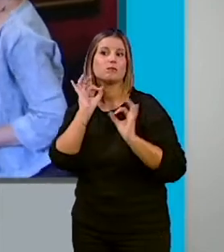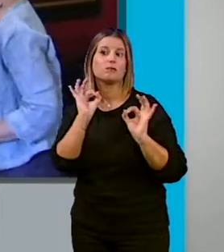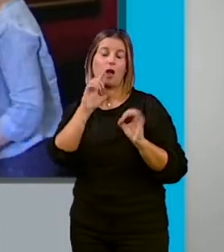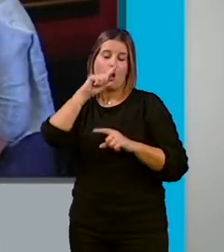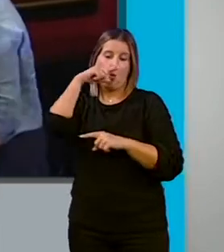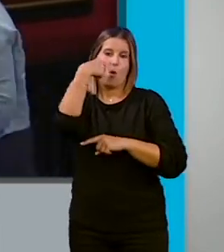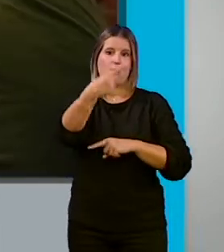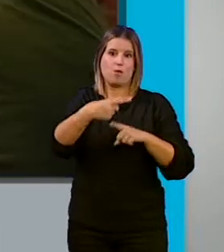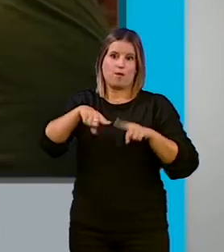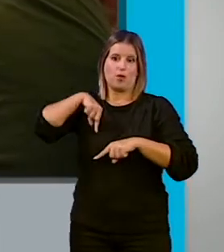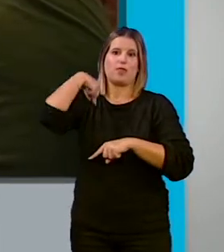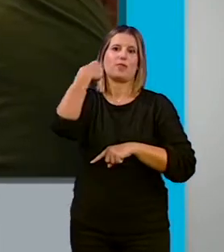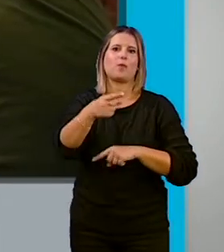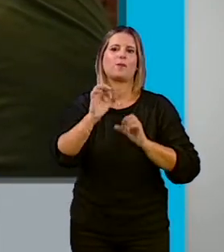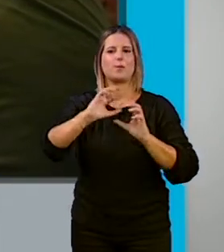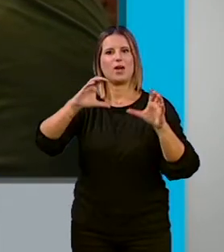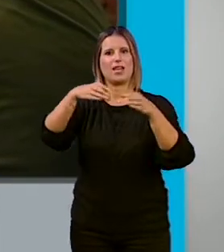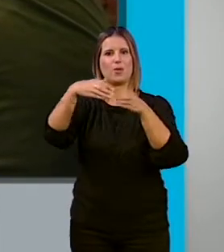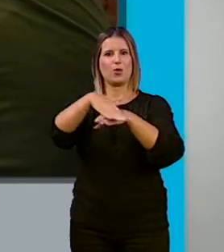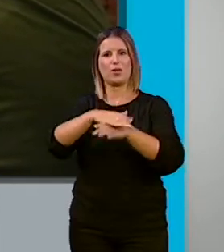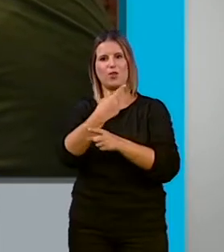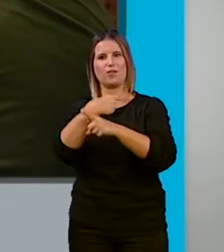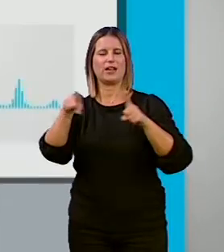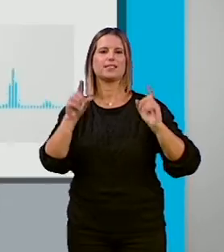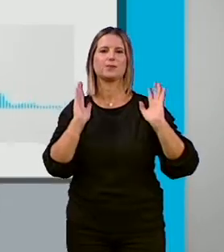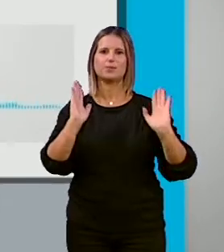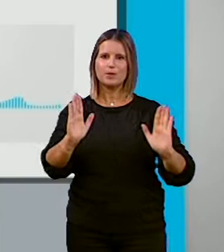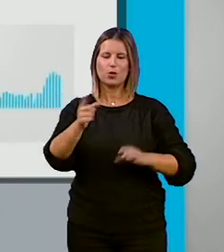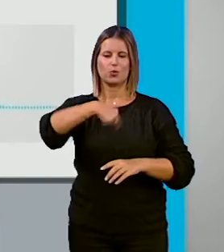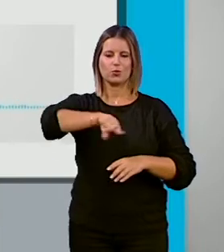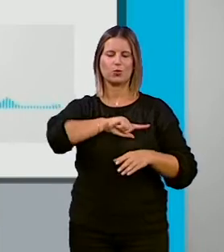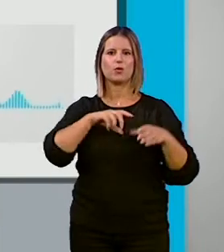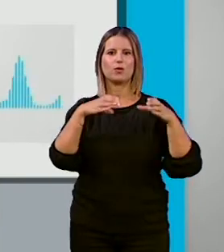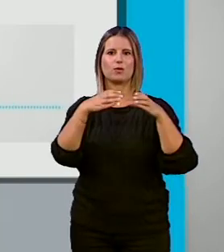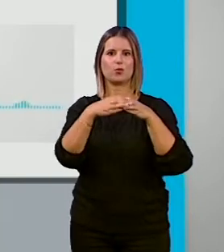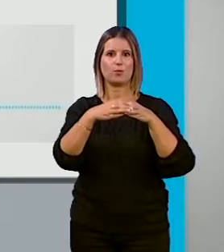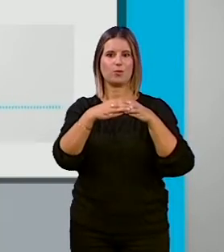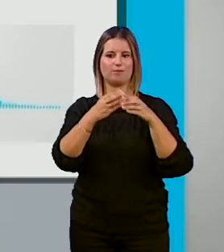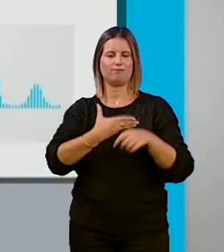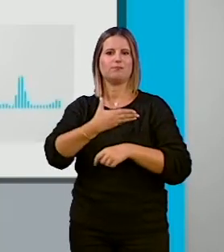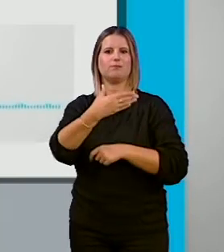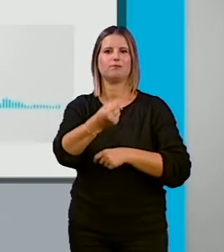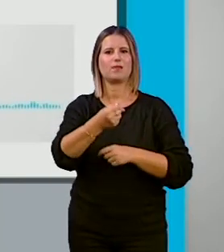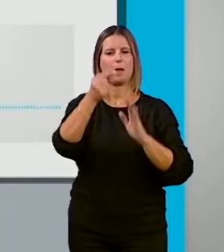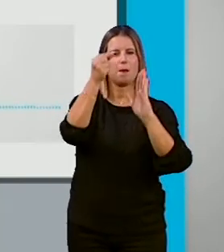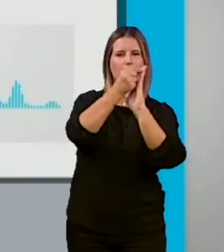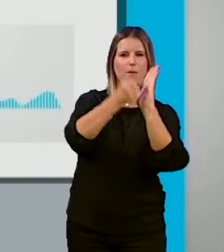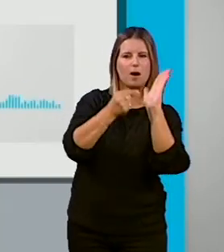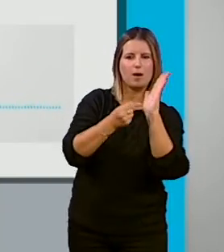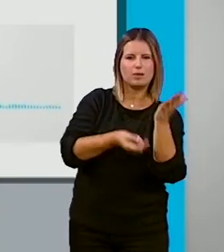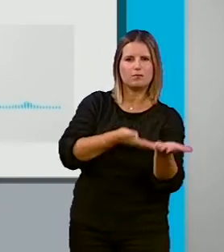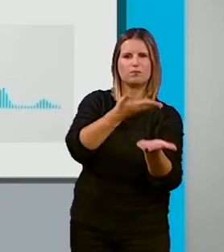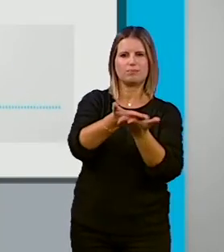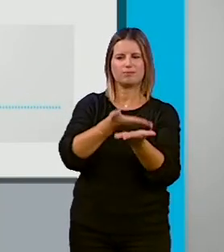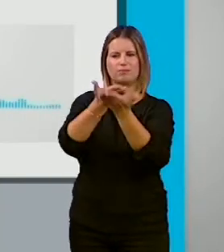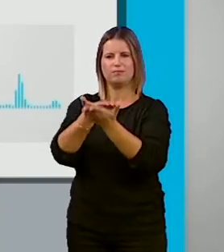después y con otro equipo de gobierno. Nosotros, el grupo municipal ha aportado decenas de medidas, la mayoría basadas